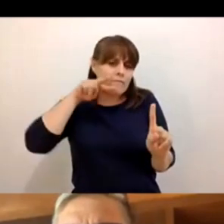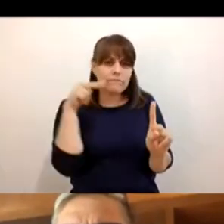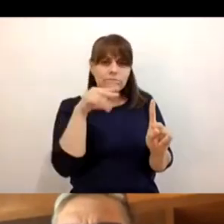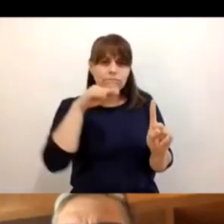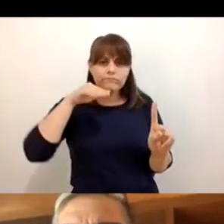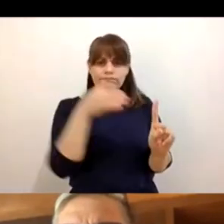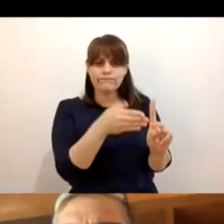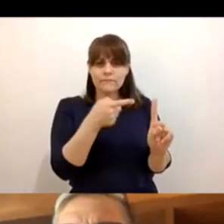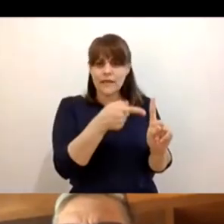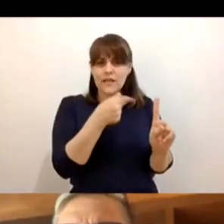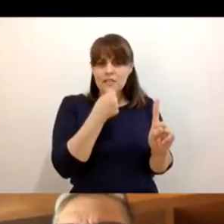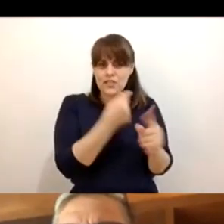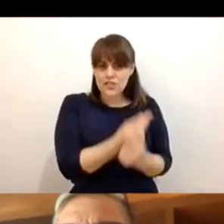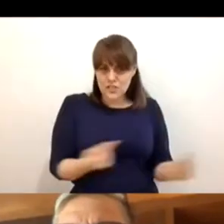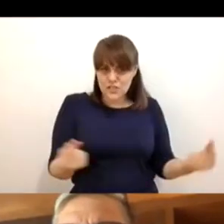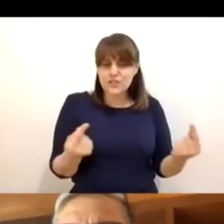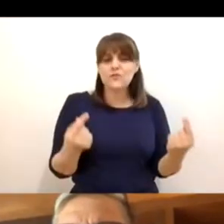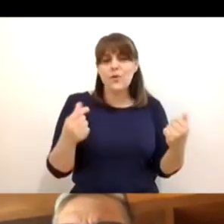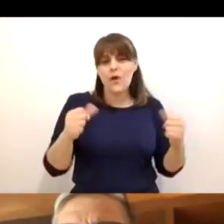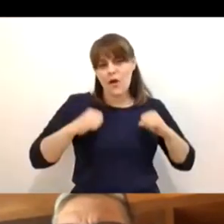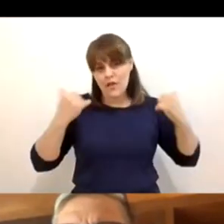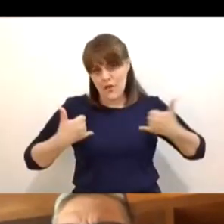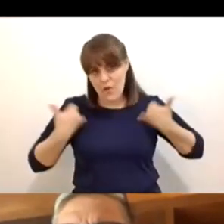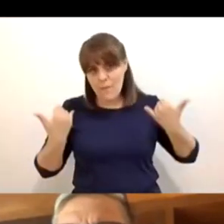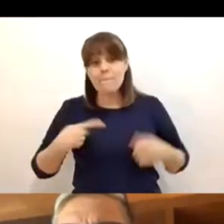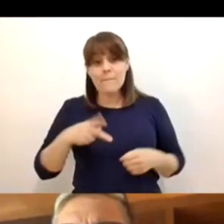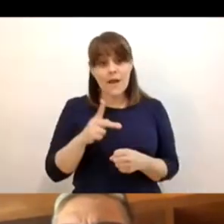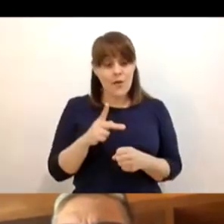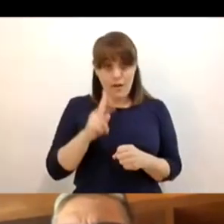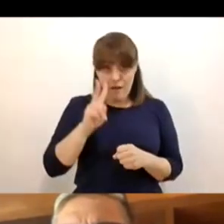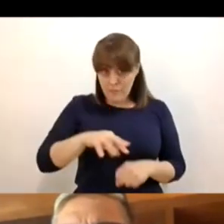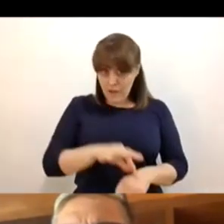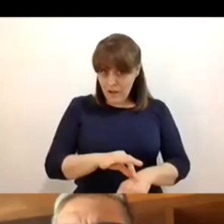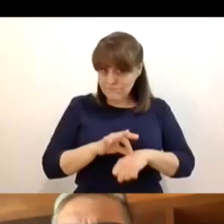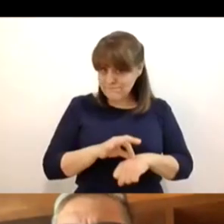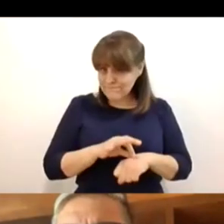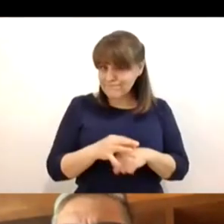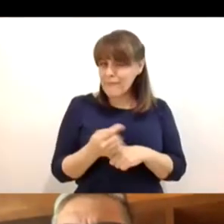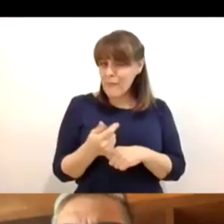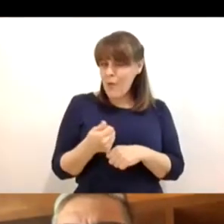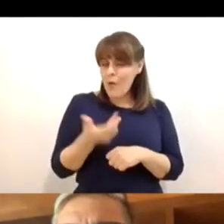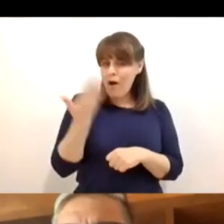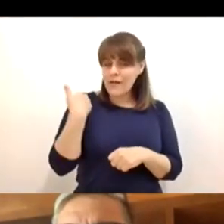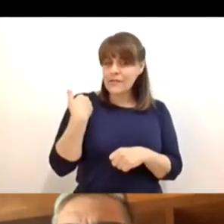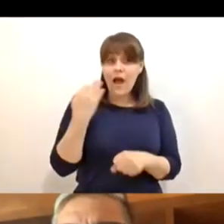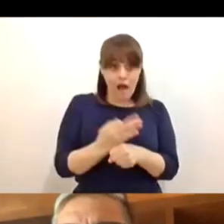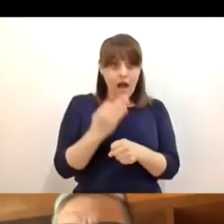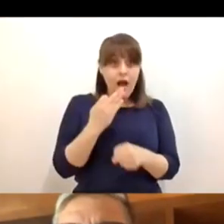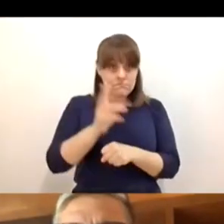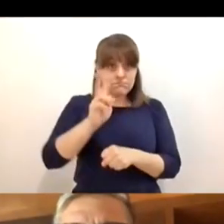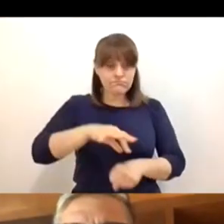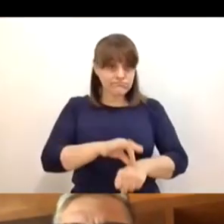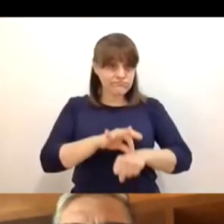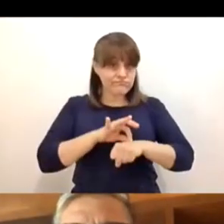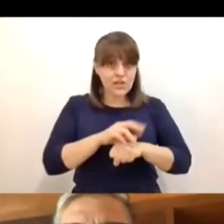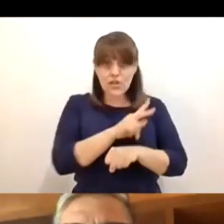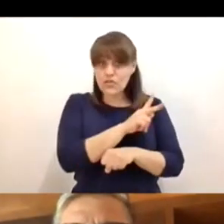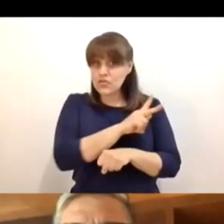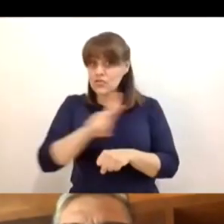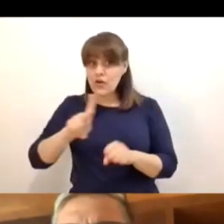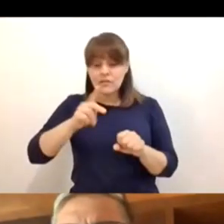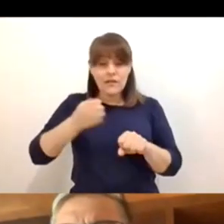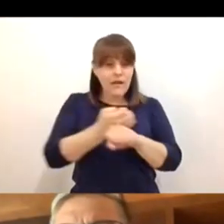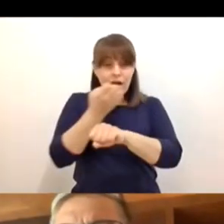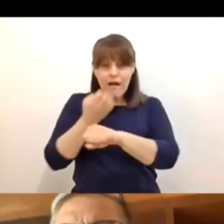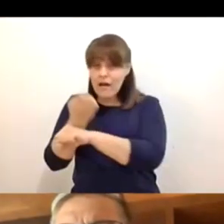ahora nos incorporamos con el acuerdo educativo. Pero en los hechos, que todas las secretarías de educación estatales y que la